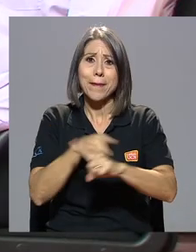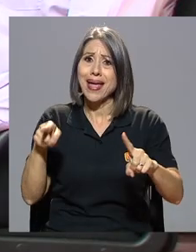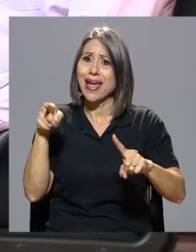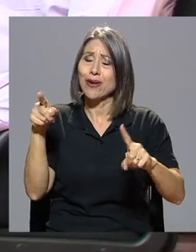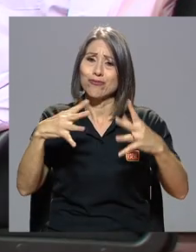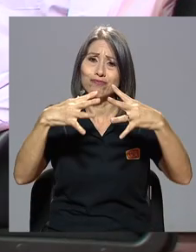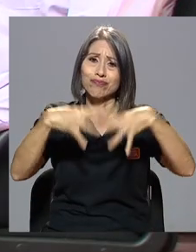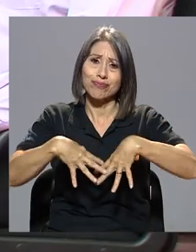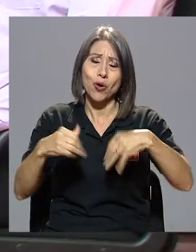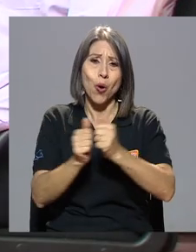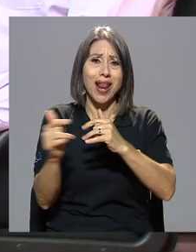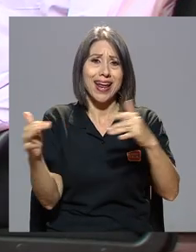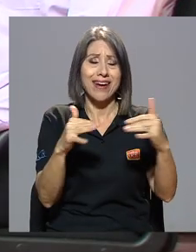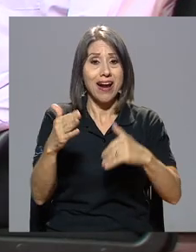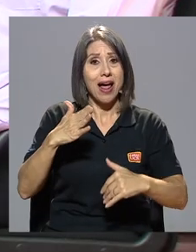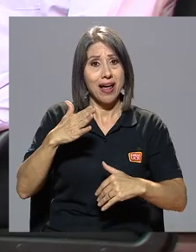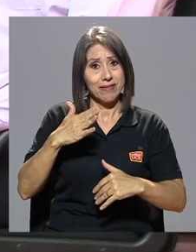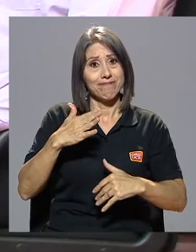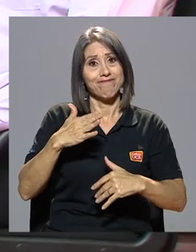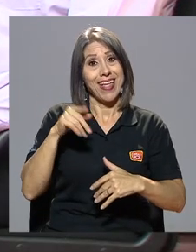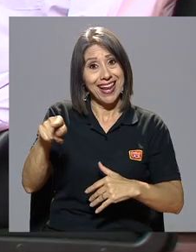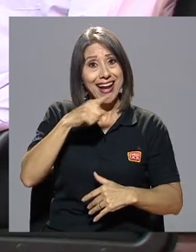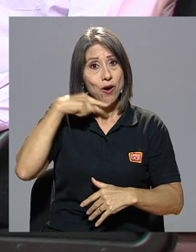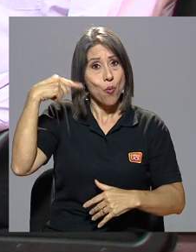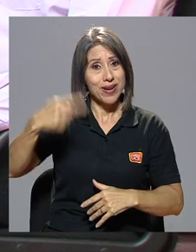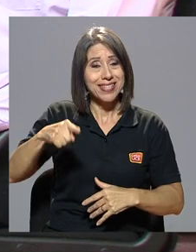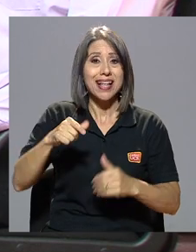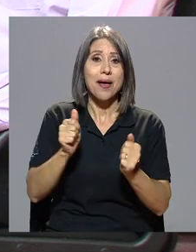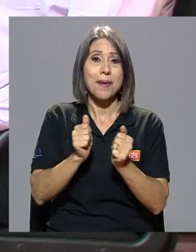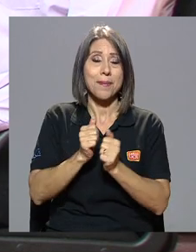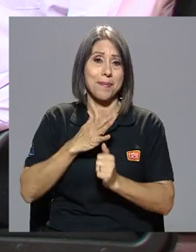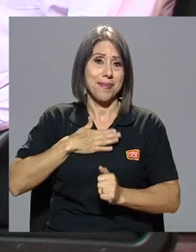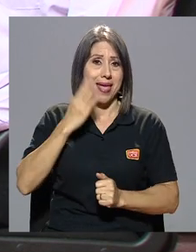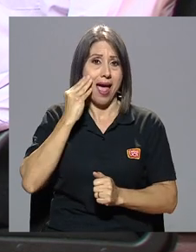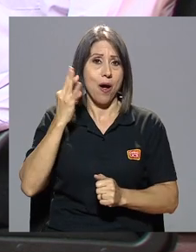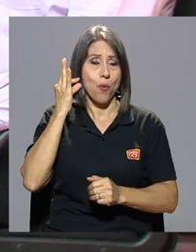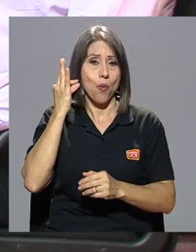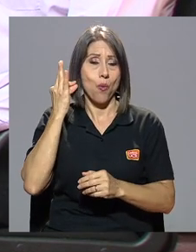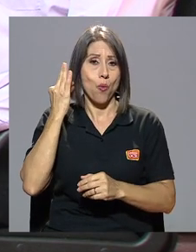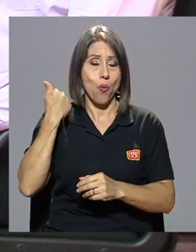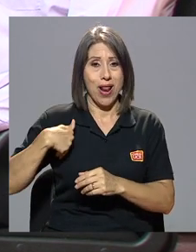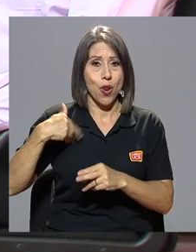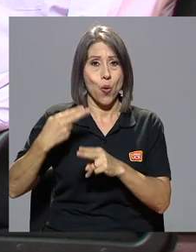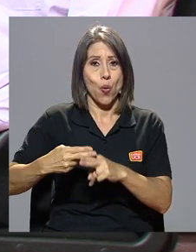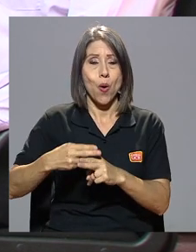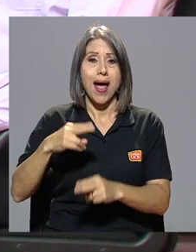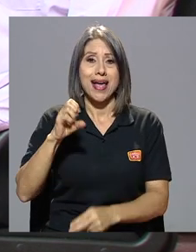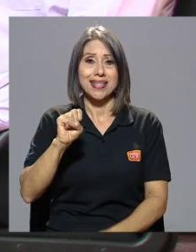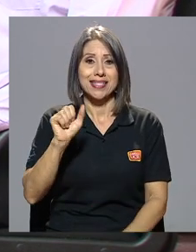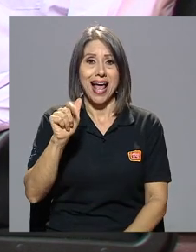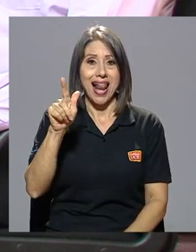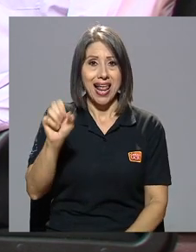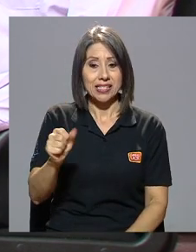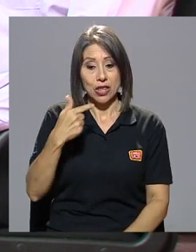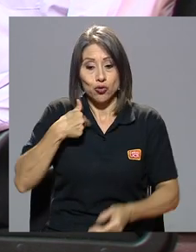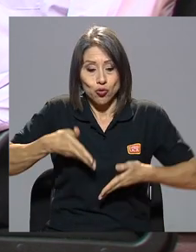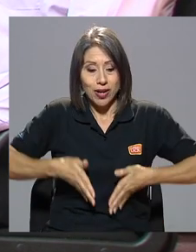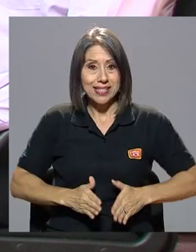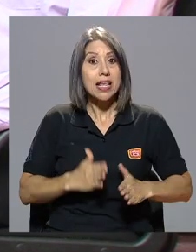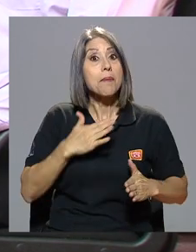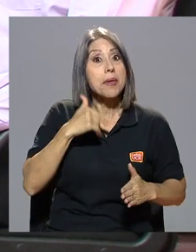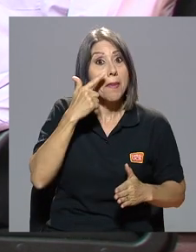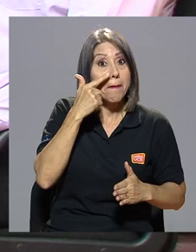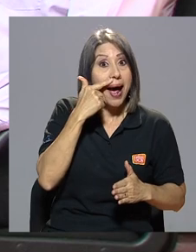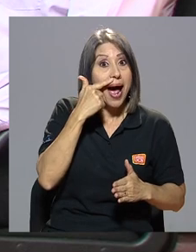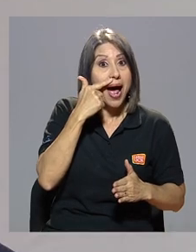mi abuelo, Salas. Y entonces yo nací en medio de una familia y mi papá tenía un